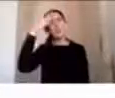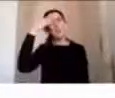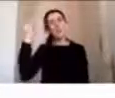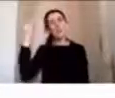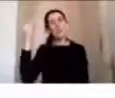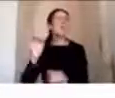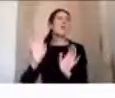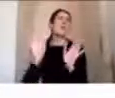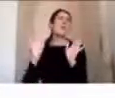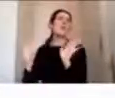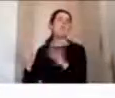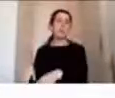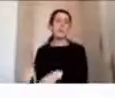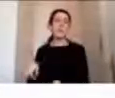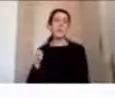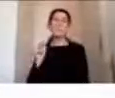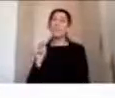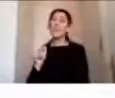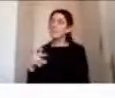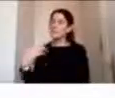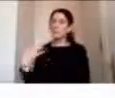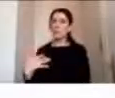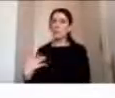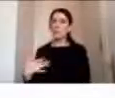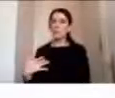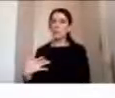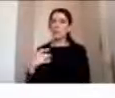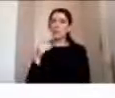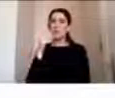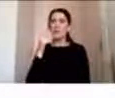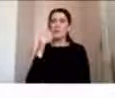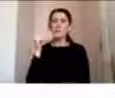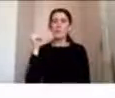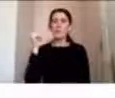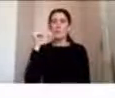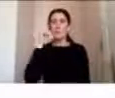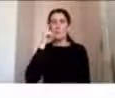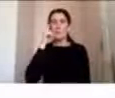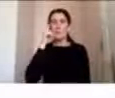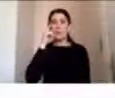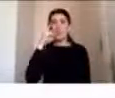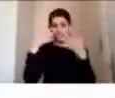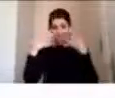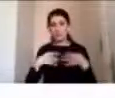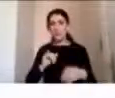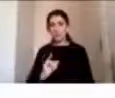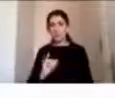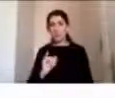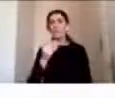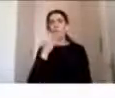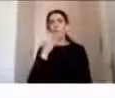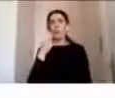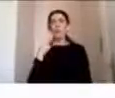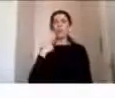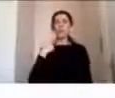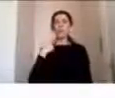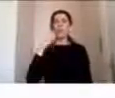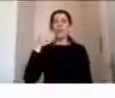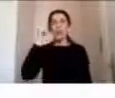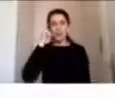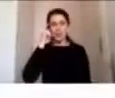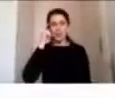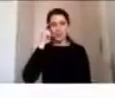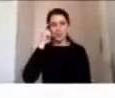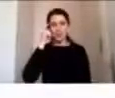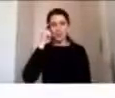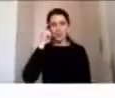en ese sentido es de suma importancia considerar más allá de lo físico el impacto que puede haber a nivel cognitivo y a nivel